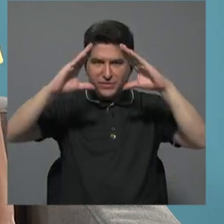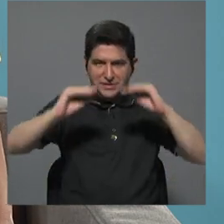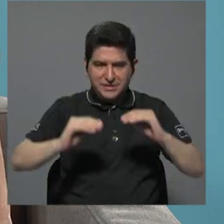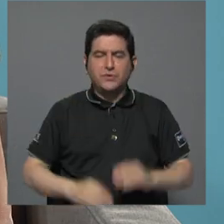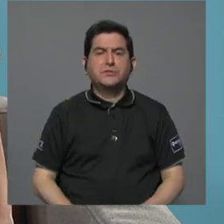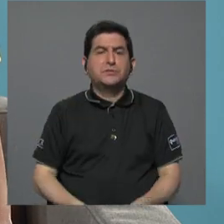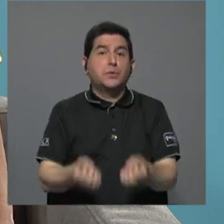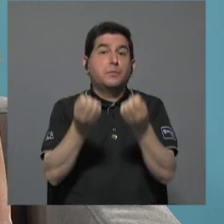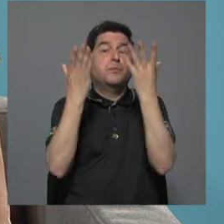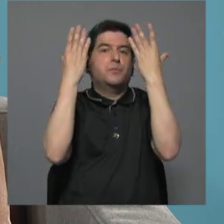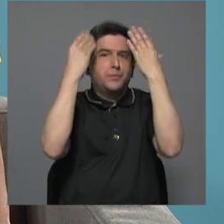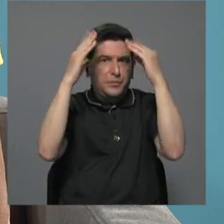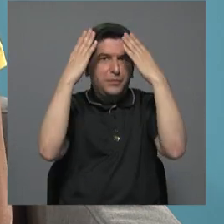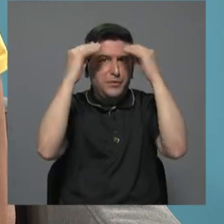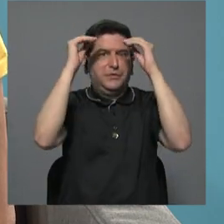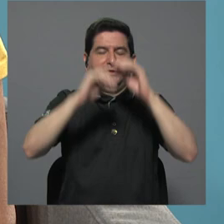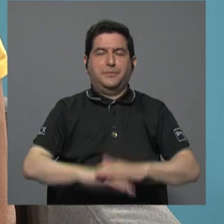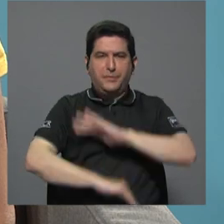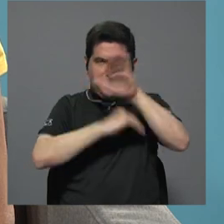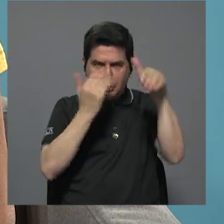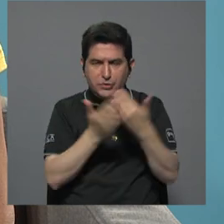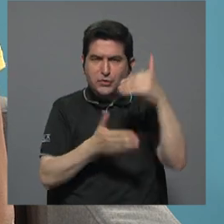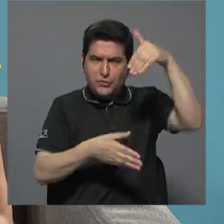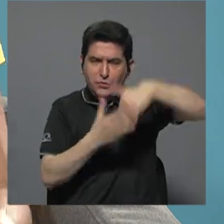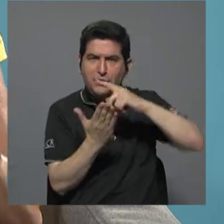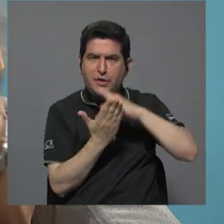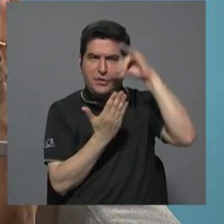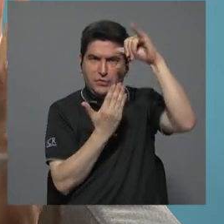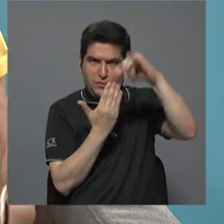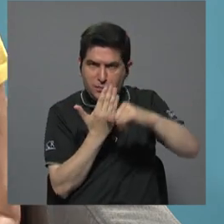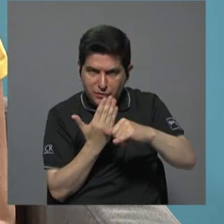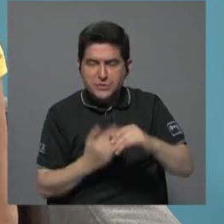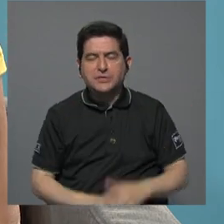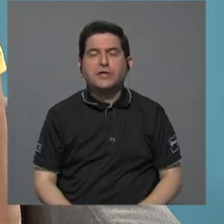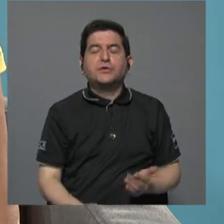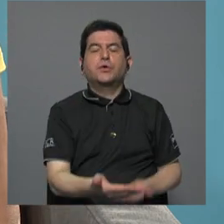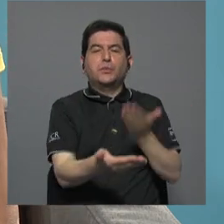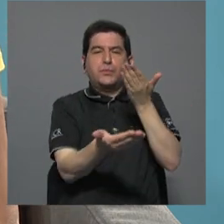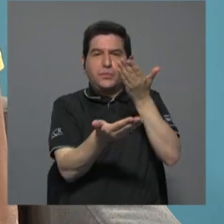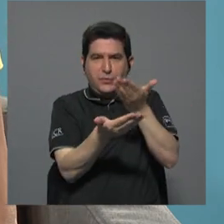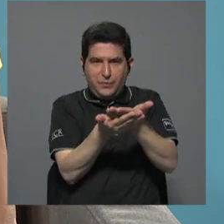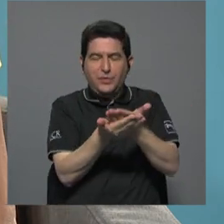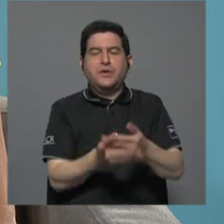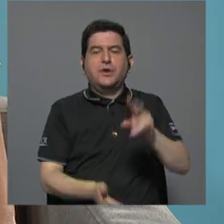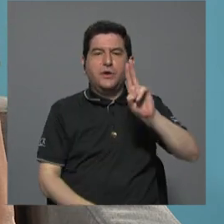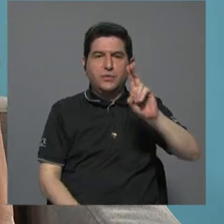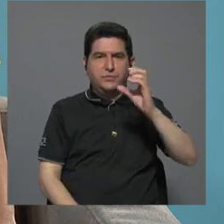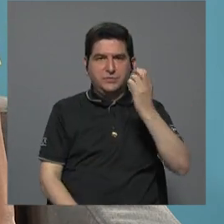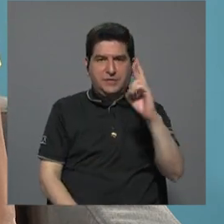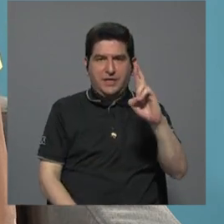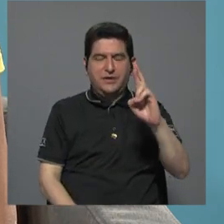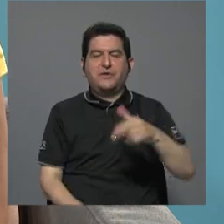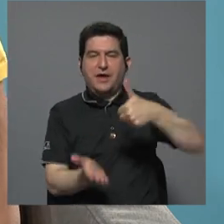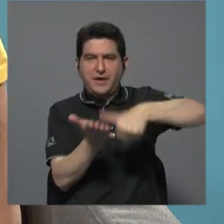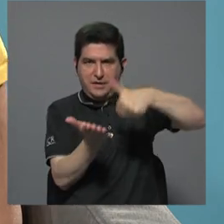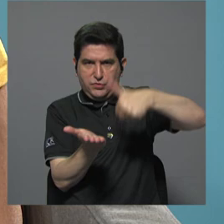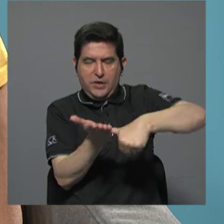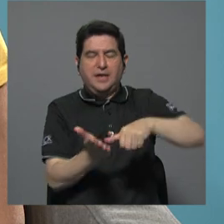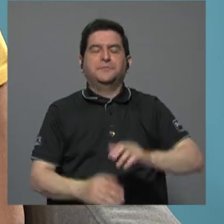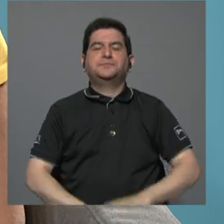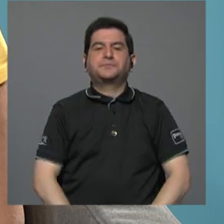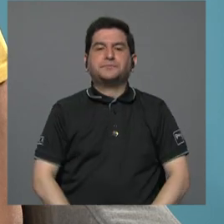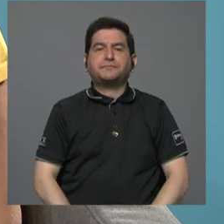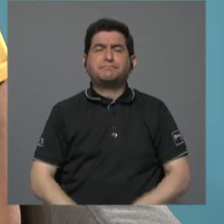nutrida de información. Todo esto dentro del proyecto o del marco de la propuesta de la Universidad de Costa Rica UCR Electoral,